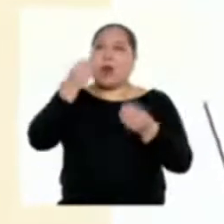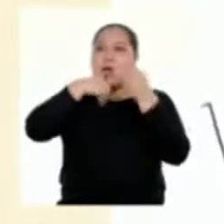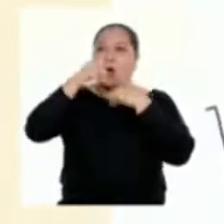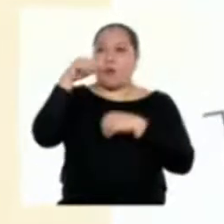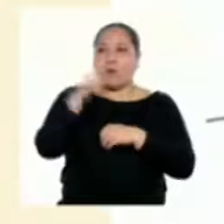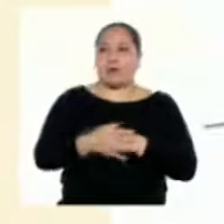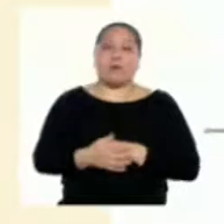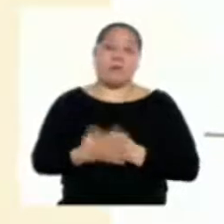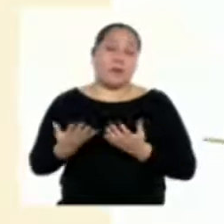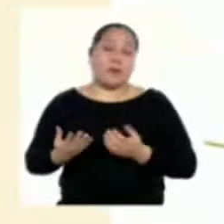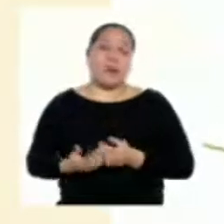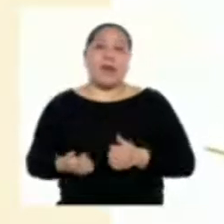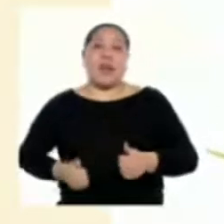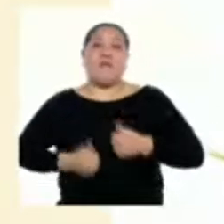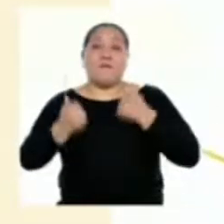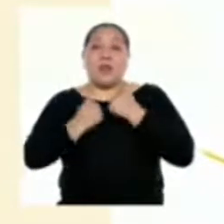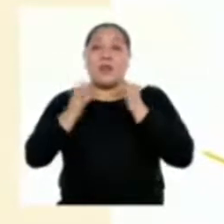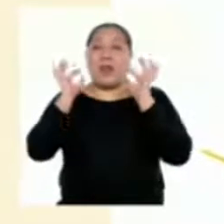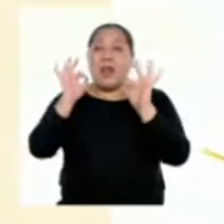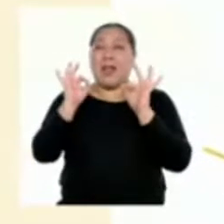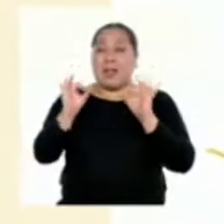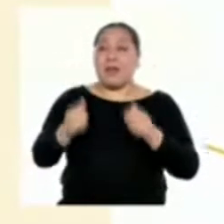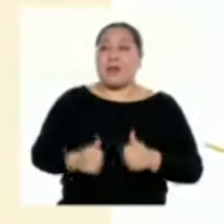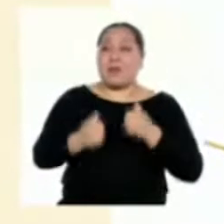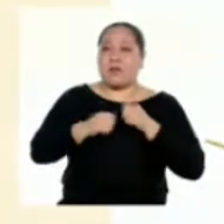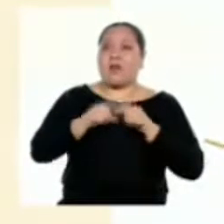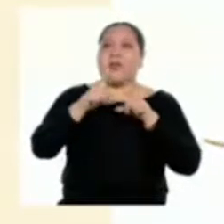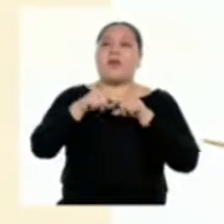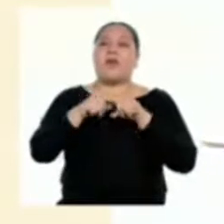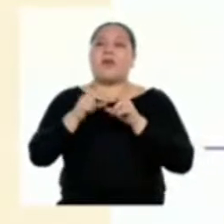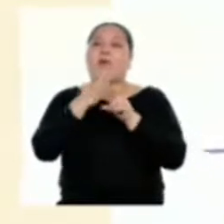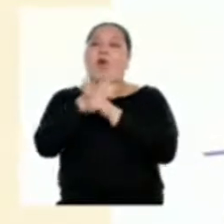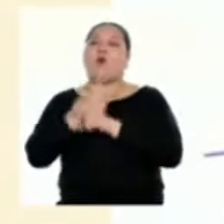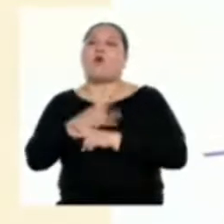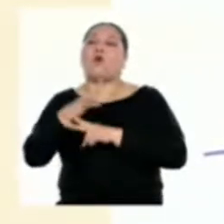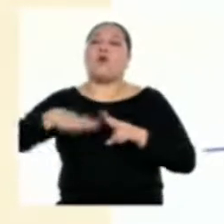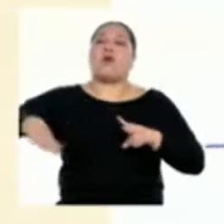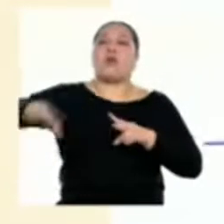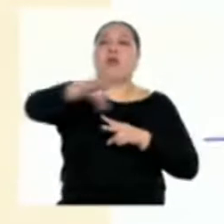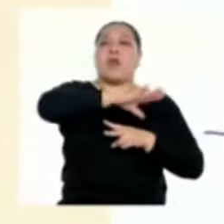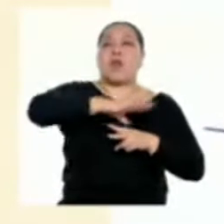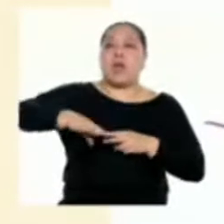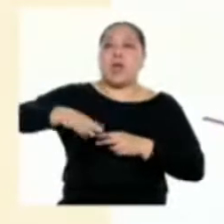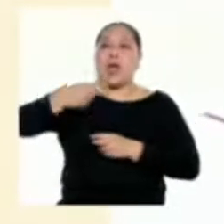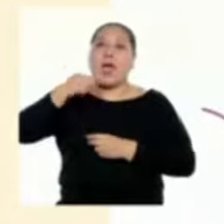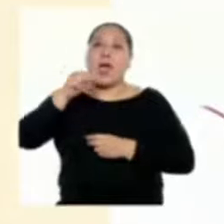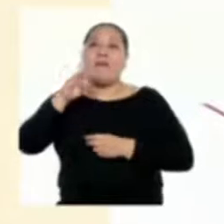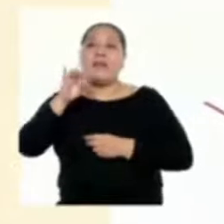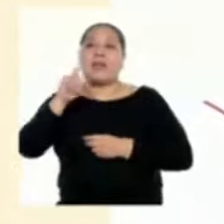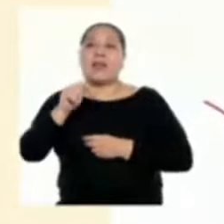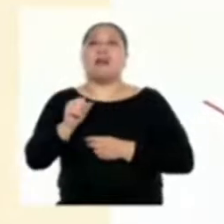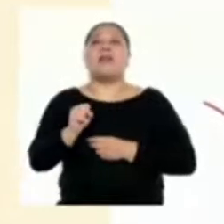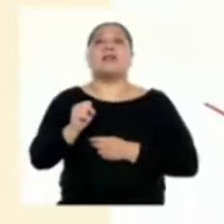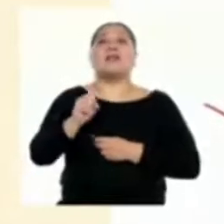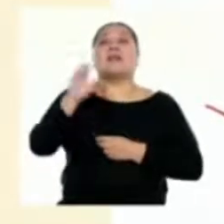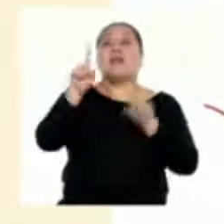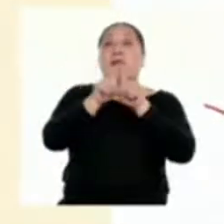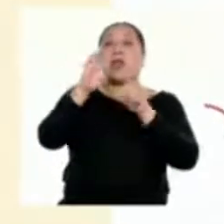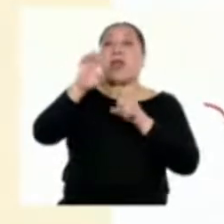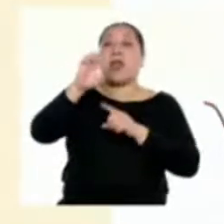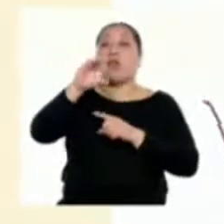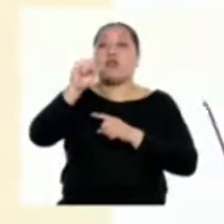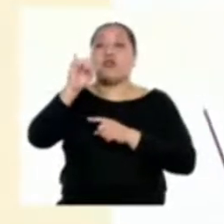nuestra calidad de vida dependen del mantenimiento de hábitats y ecosistemas vivos y sanos. Los bienes y servicios de los